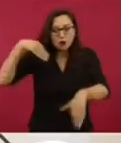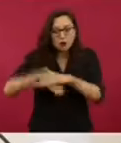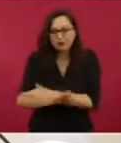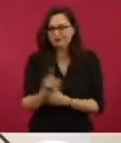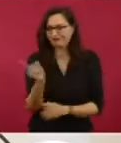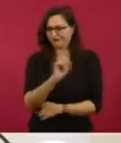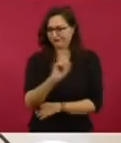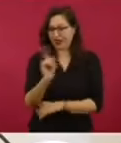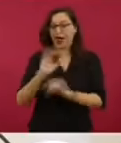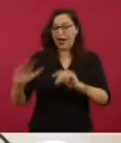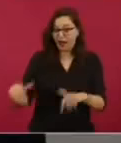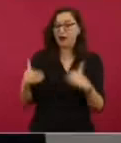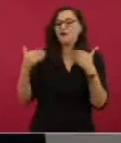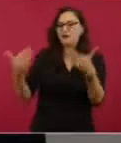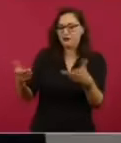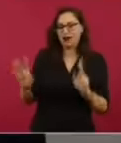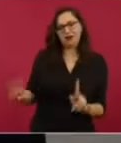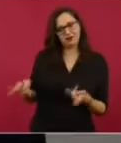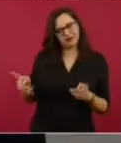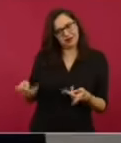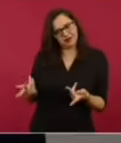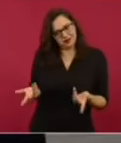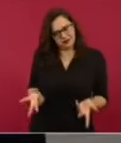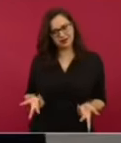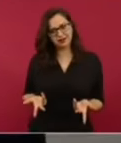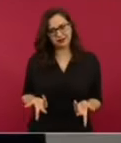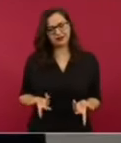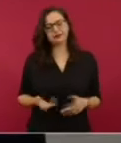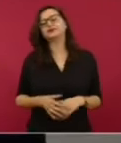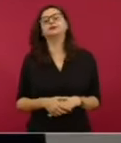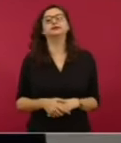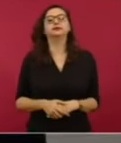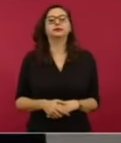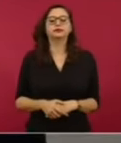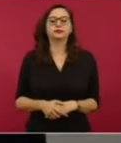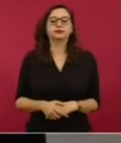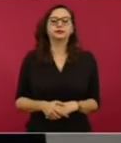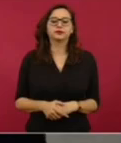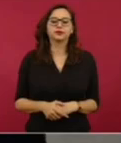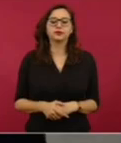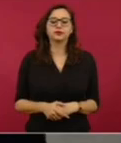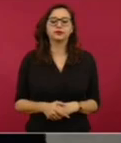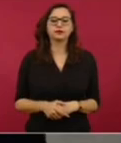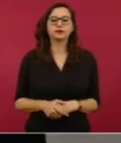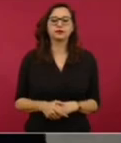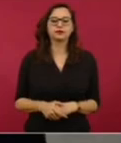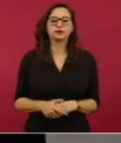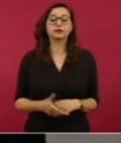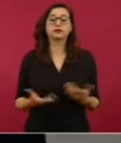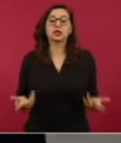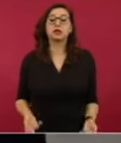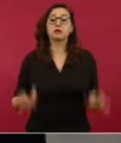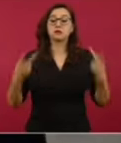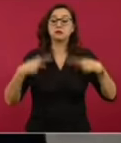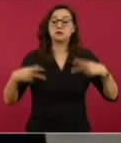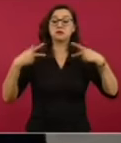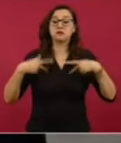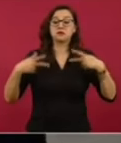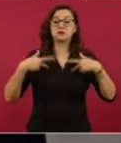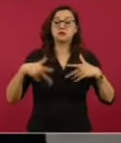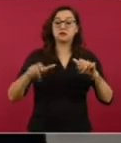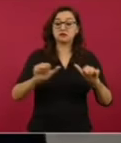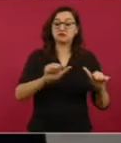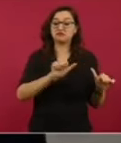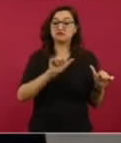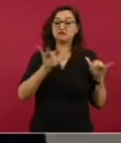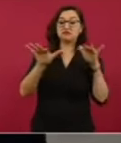La siguiente, por favor. La gente fue a conocer y celebrar el inicio de operaciones de la IFA. La con